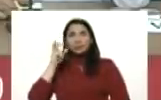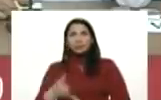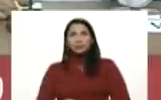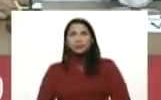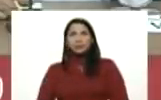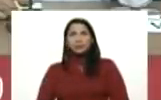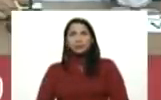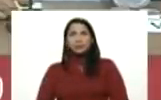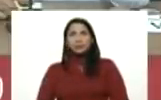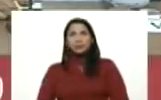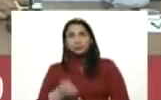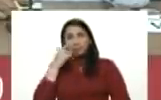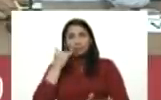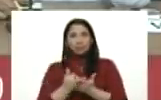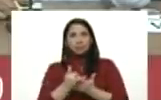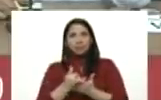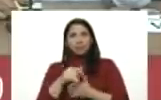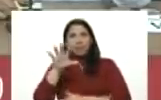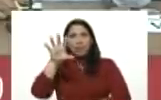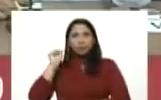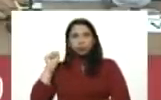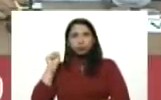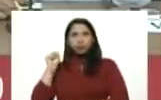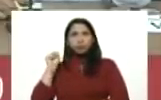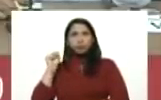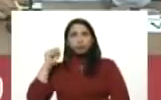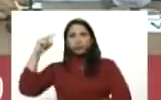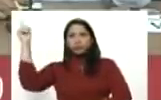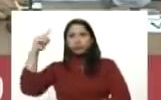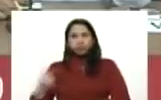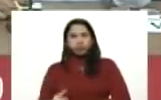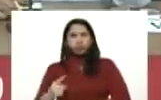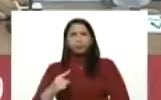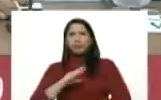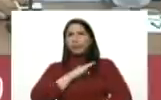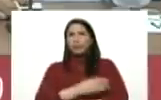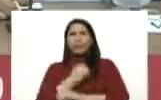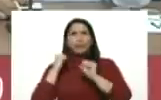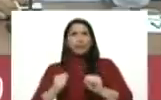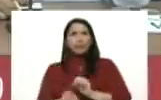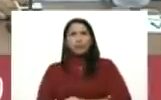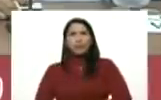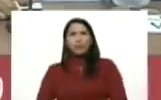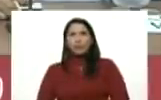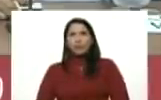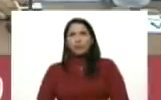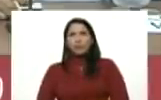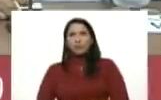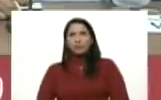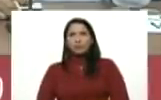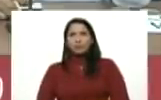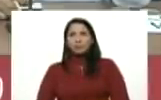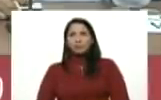por eso ustedes vieron que salimos de imagen, un rayo, rayos y centellas,